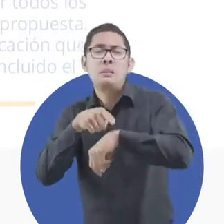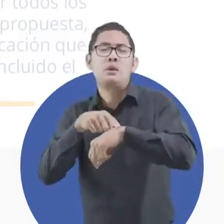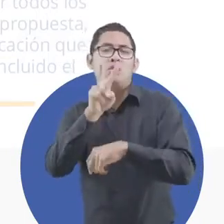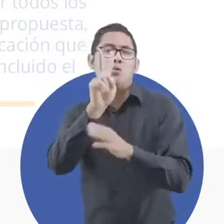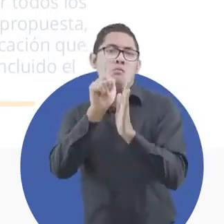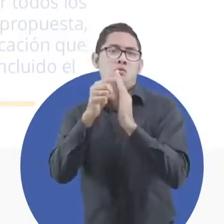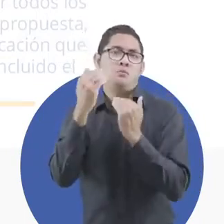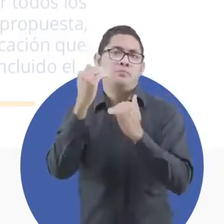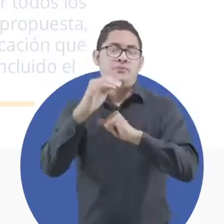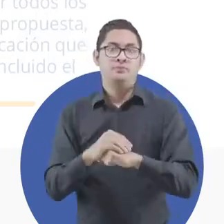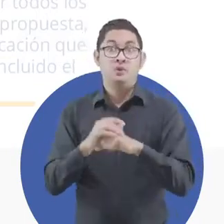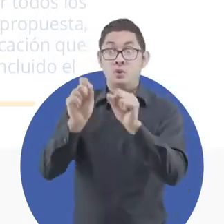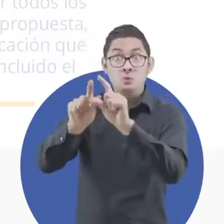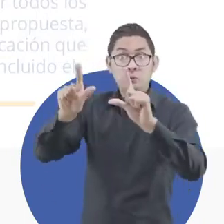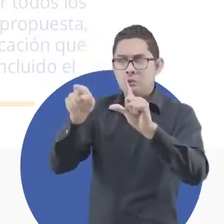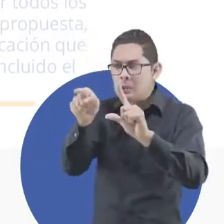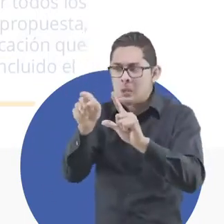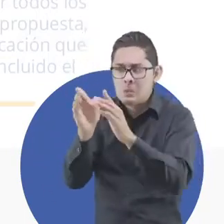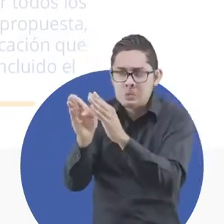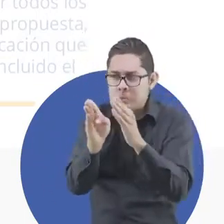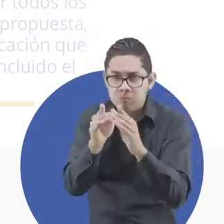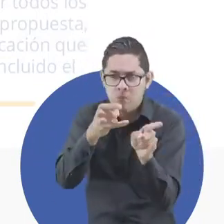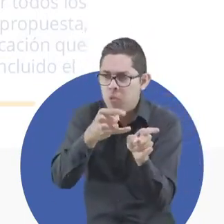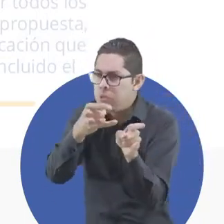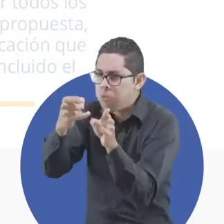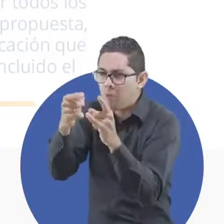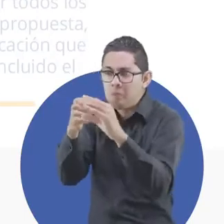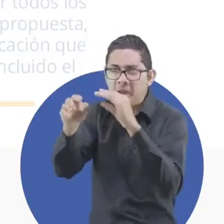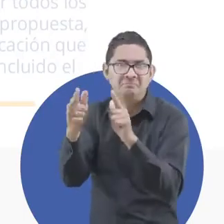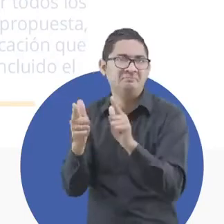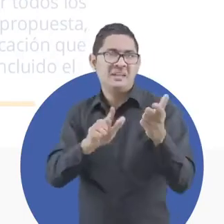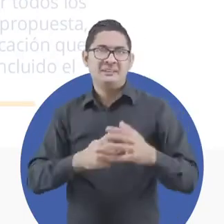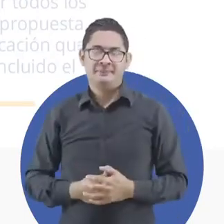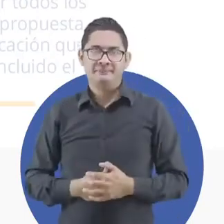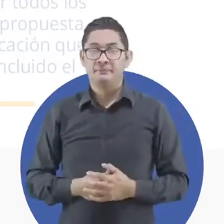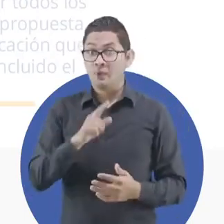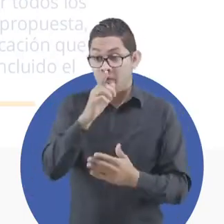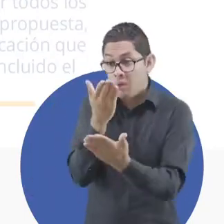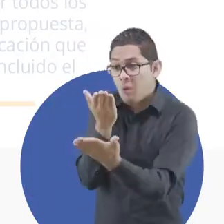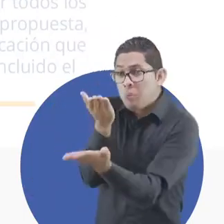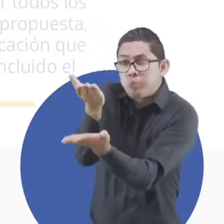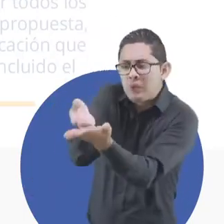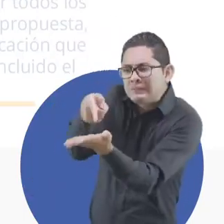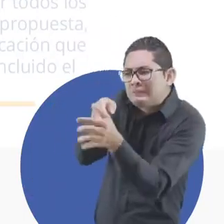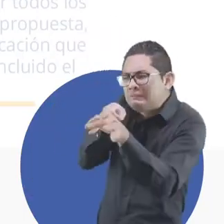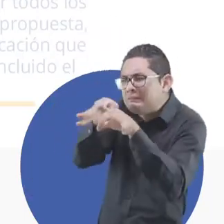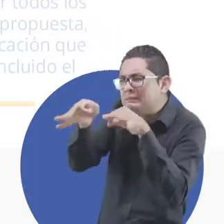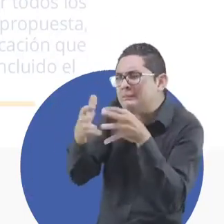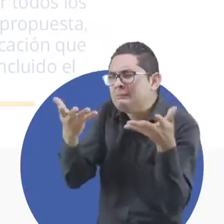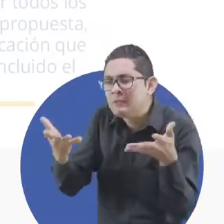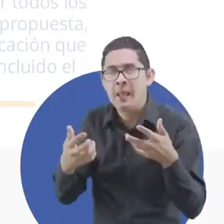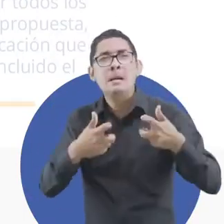Sigue las indicaciones para que tu propuesta ingrese en la plataforma con éxito. No olvides incluir el problema,